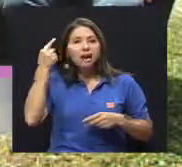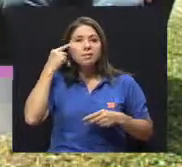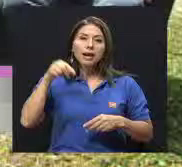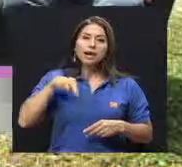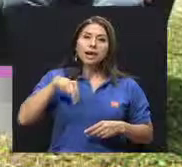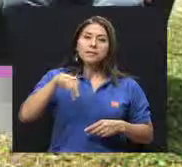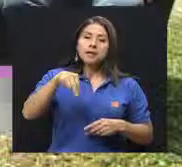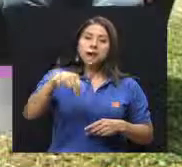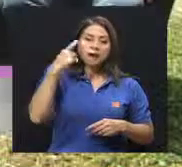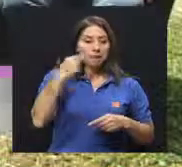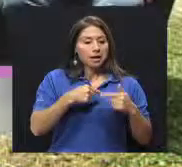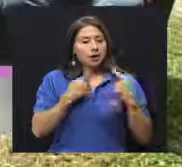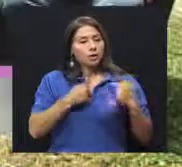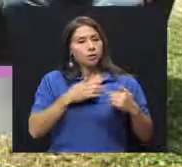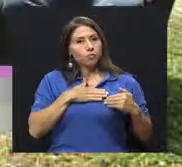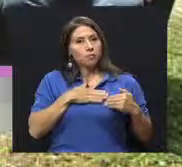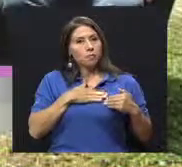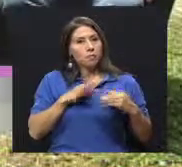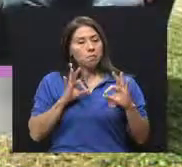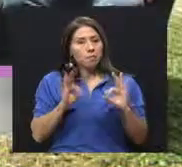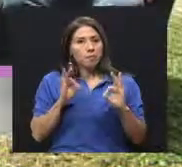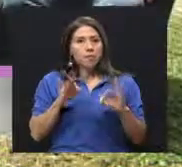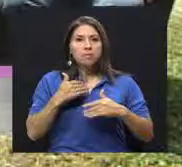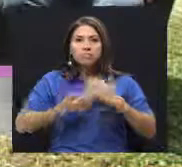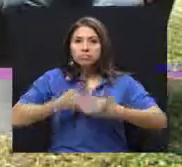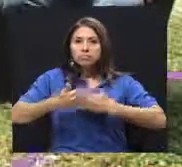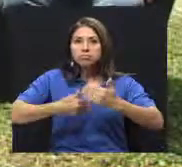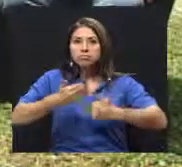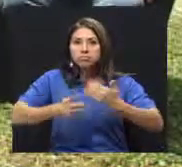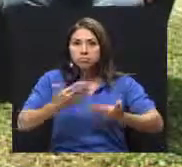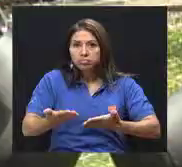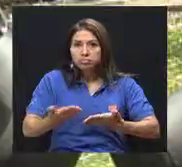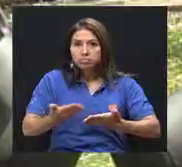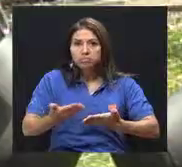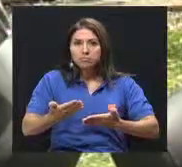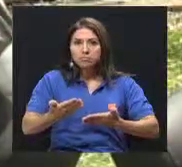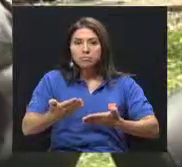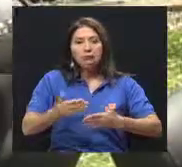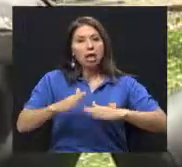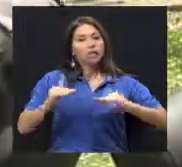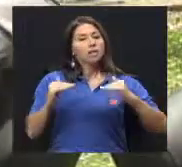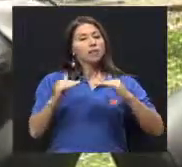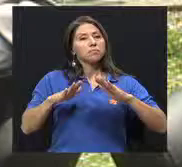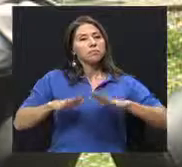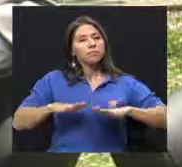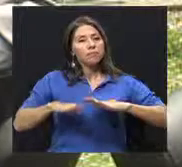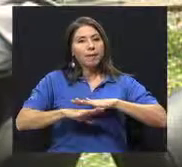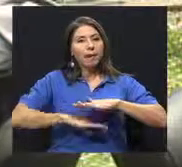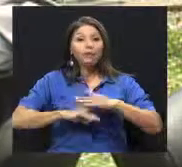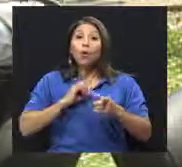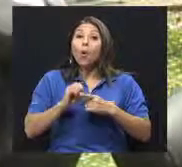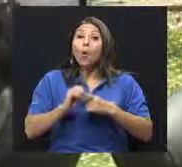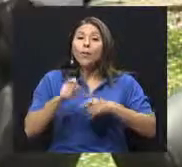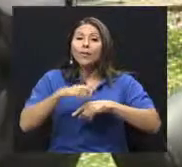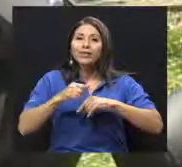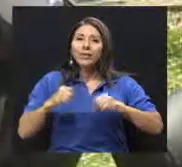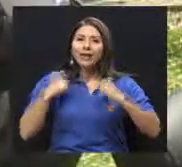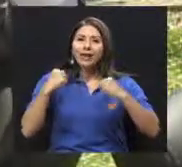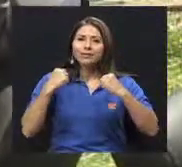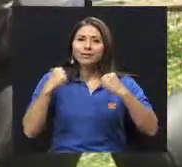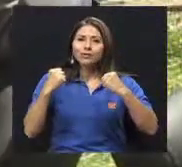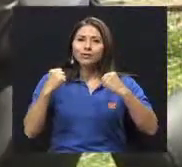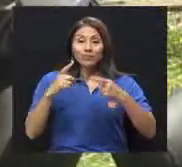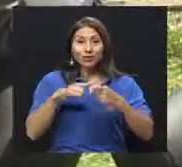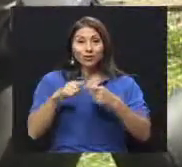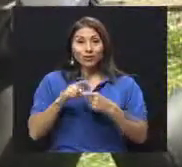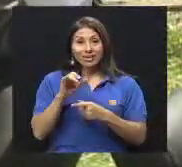que el corazón funcione, para que, en condiciones basales o en el ejercicio, esa insulina abre la